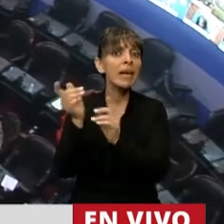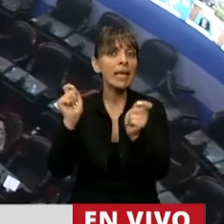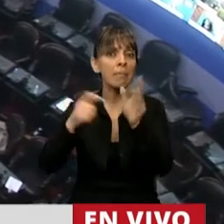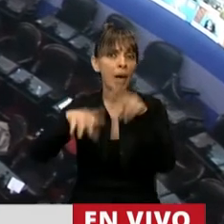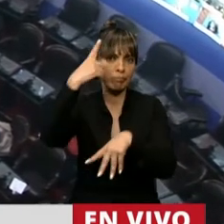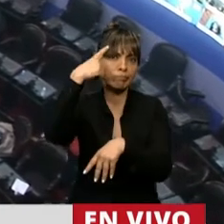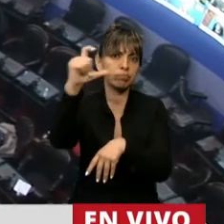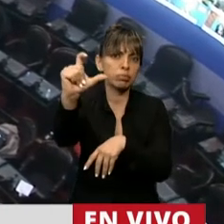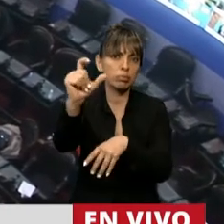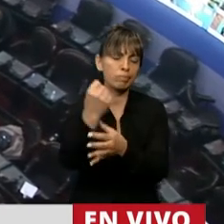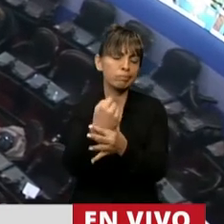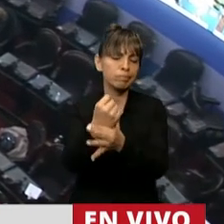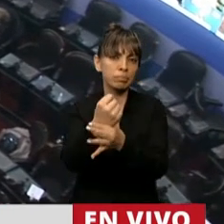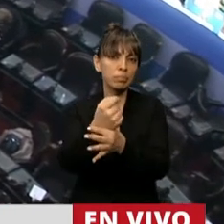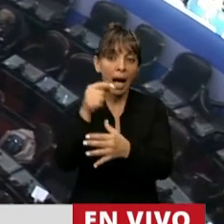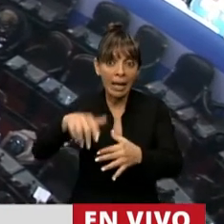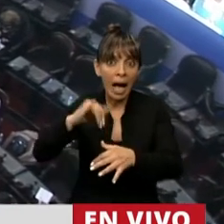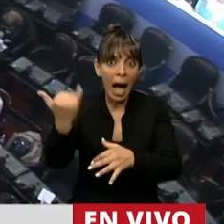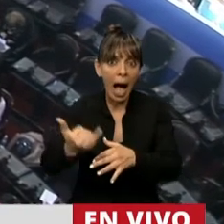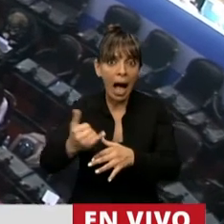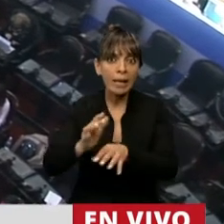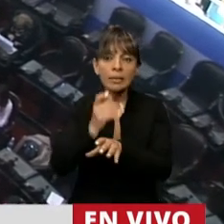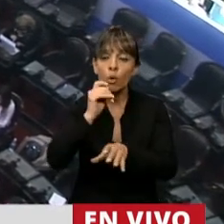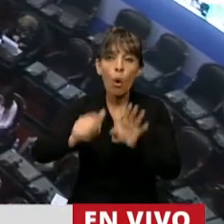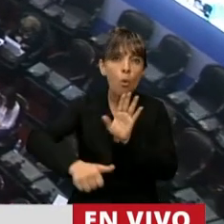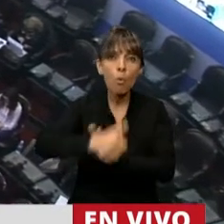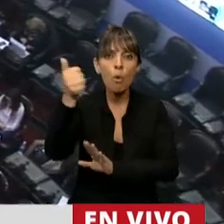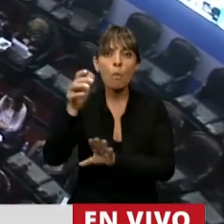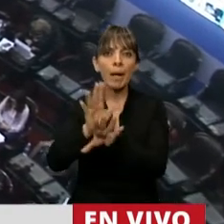Aquel que triunfa en nuestro país es un monstruo.